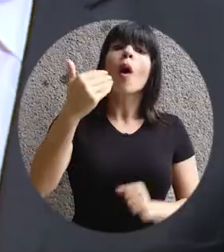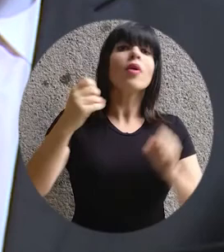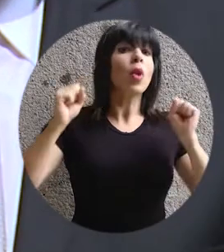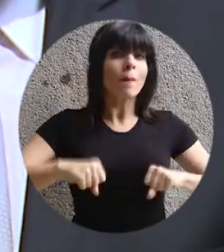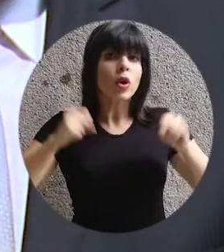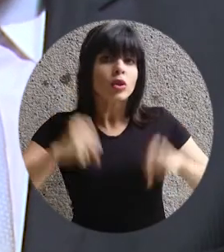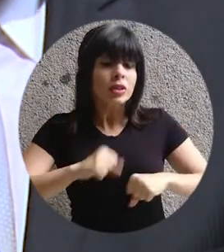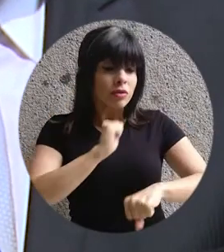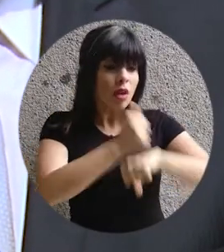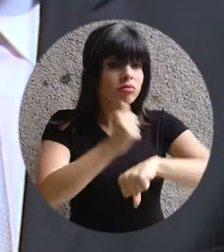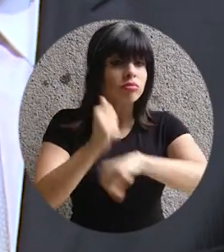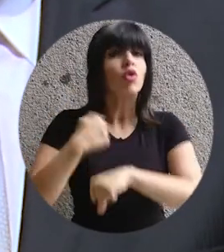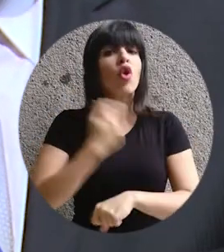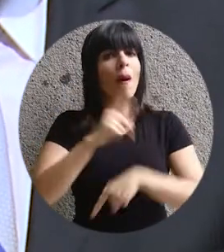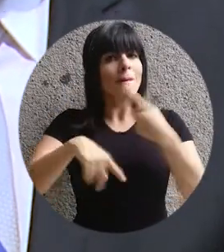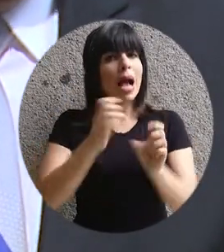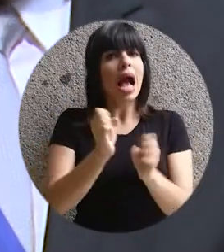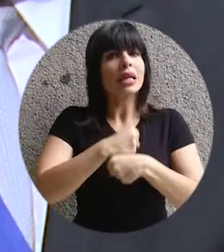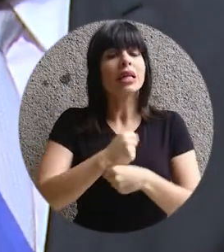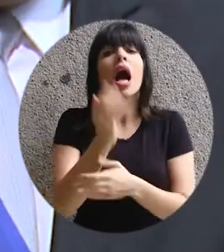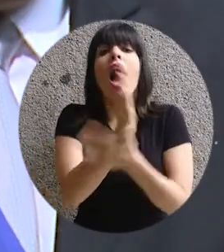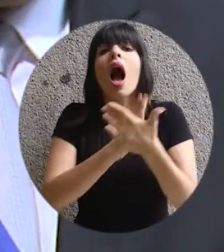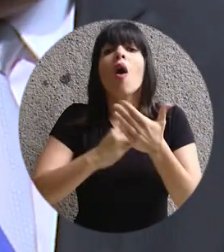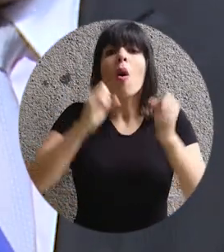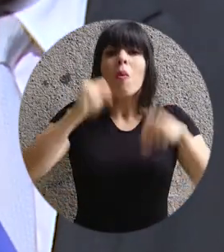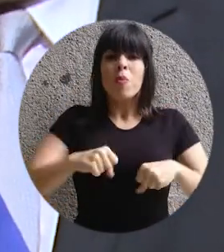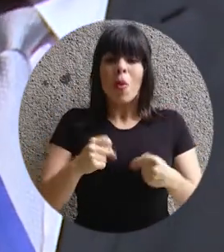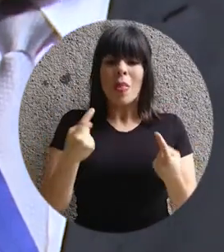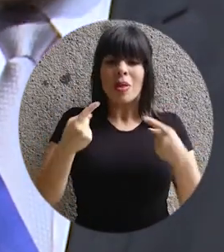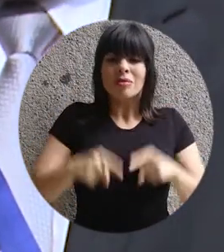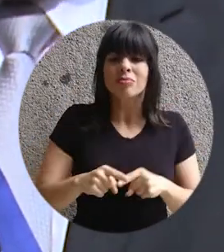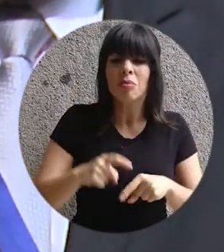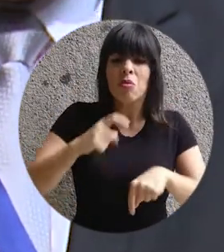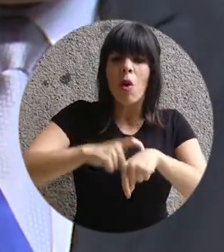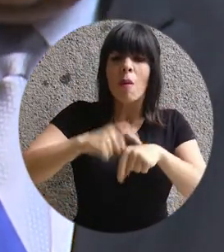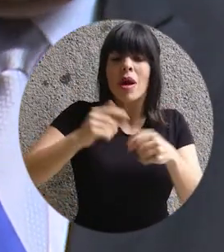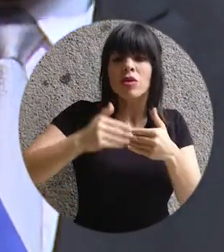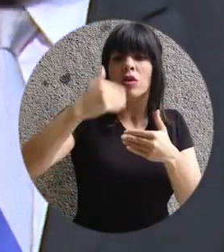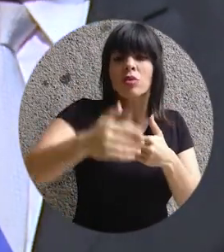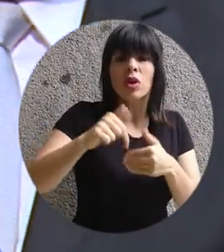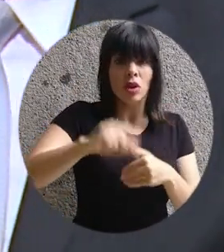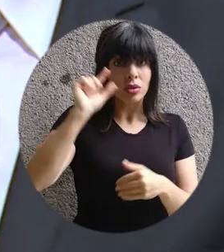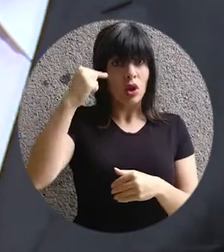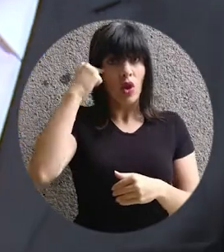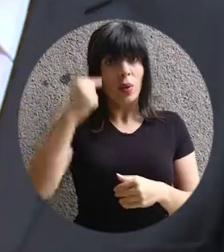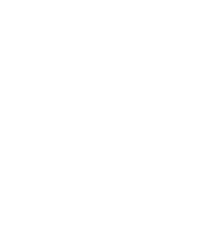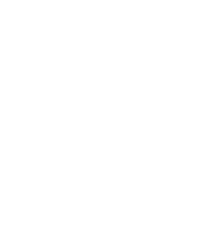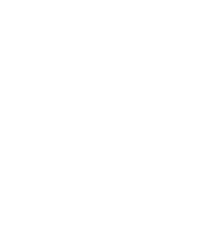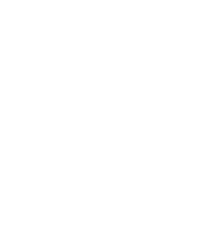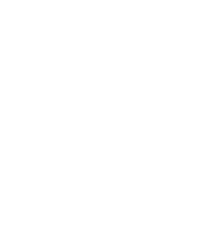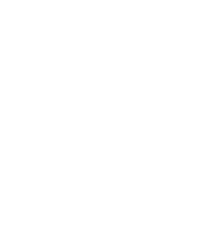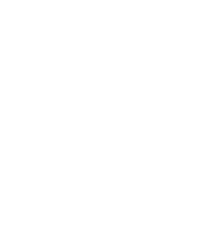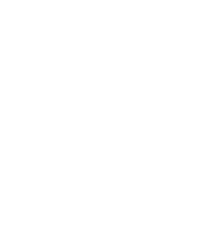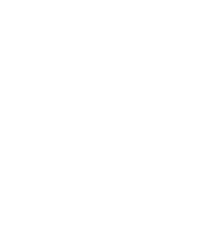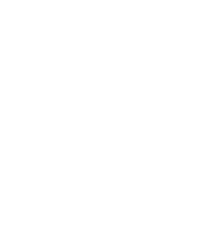Cuando sea posible concretarlo, lo haremos, aunque nos encontremos en los momentos postreros de esta administración.